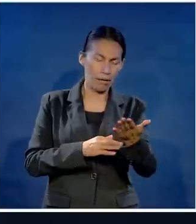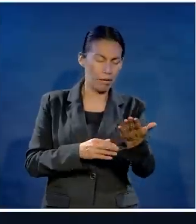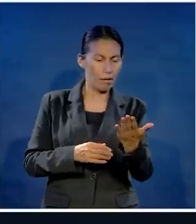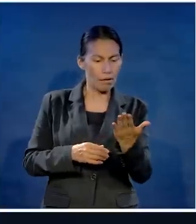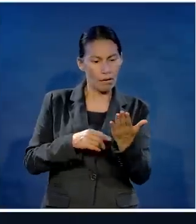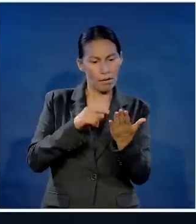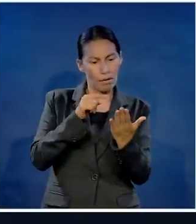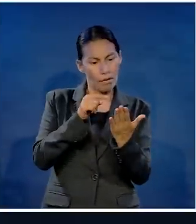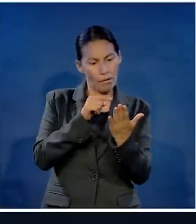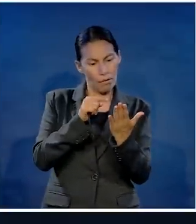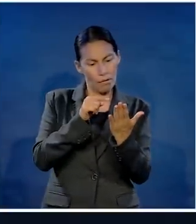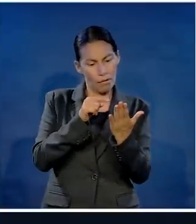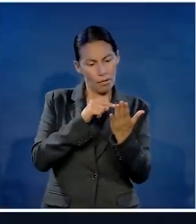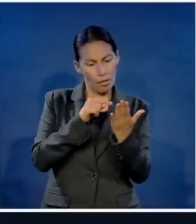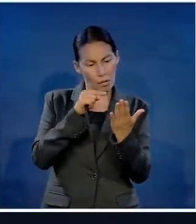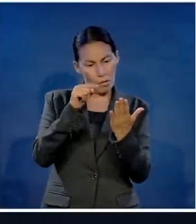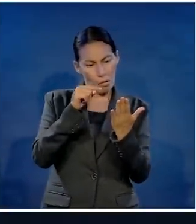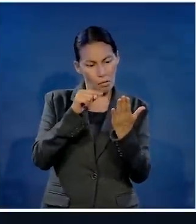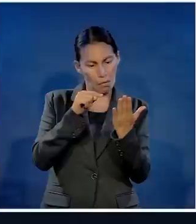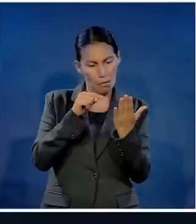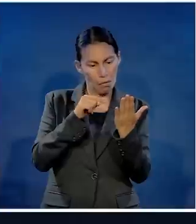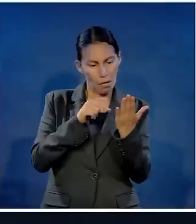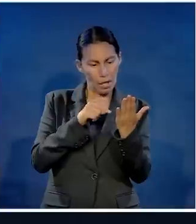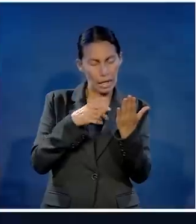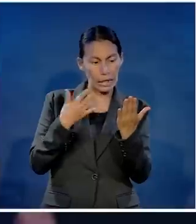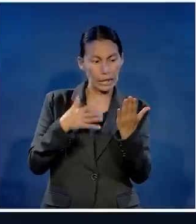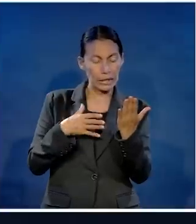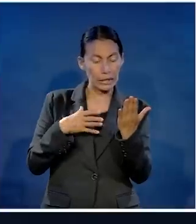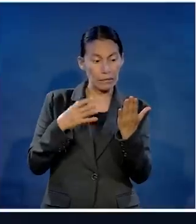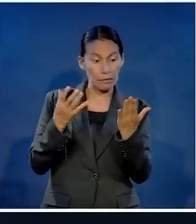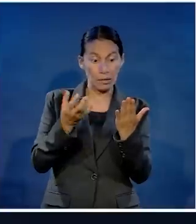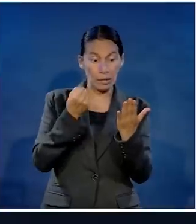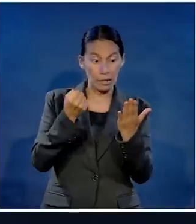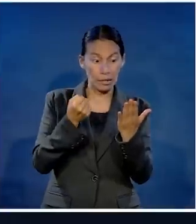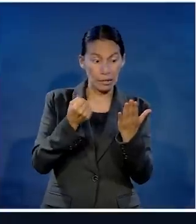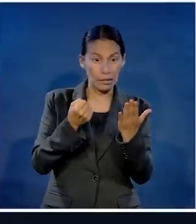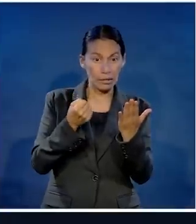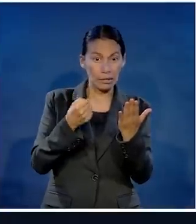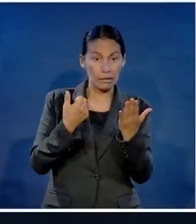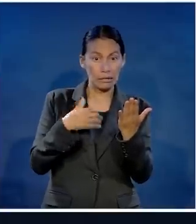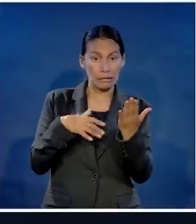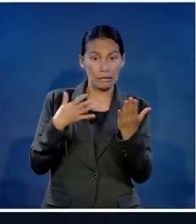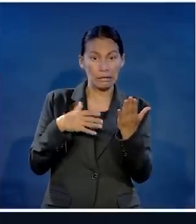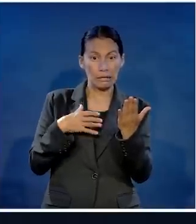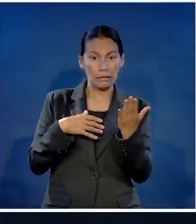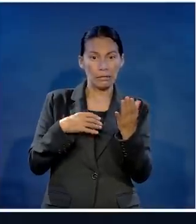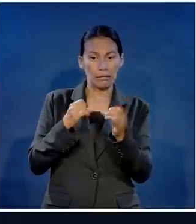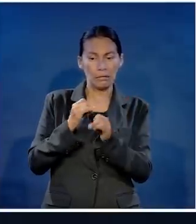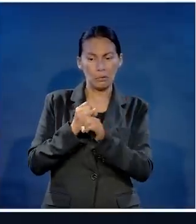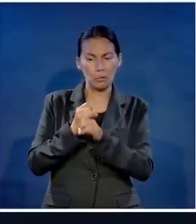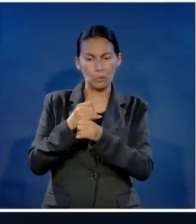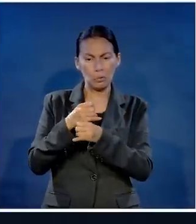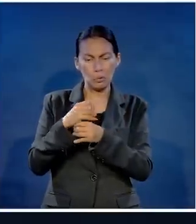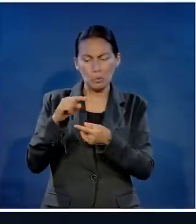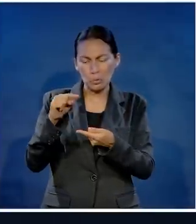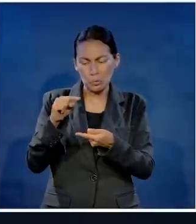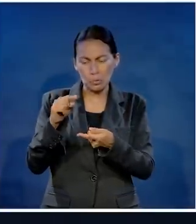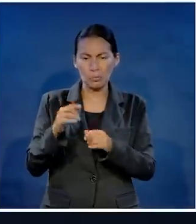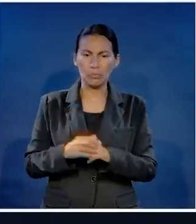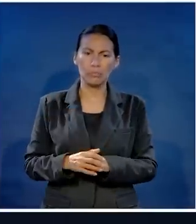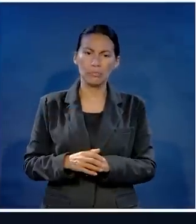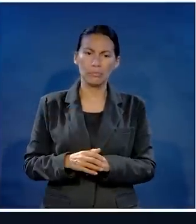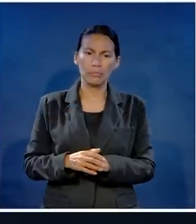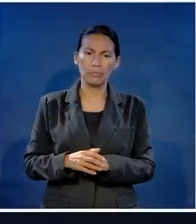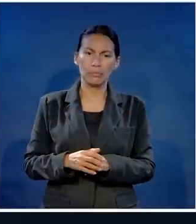la hojita conmigo estaba llena y yo empecé a hacer cuentas dije ¿será que traigo suficiente? por cualquier cosa yo pedí un